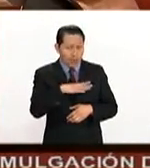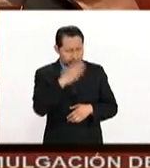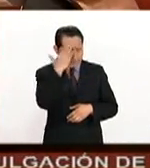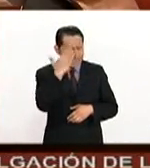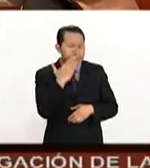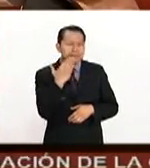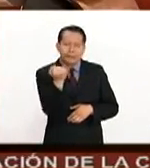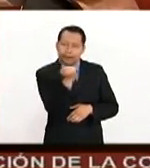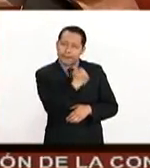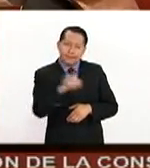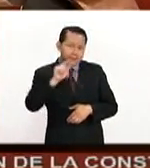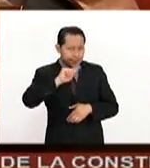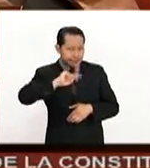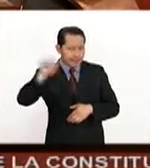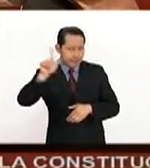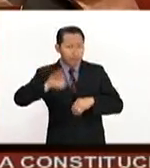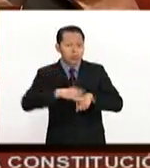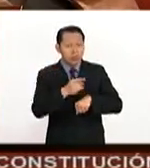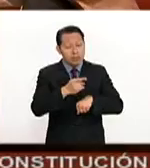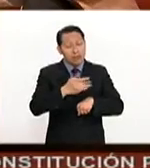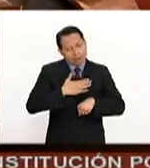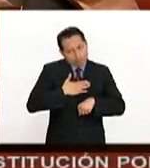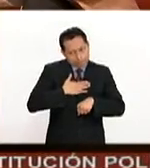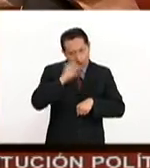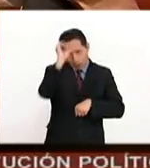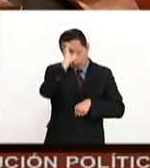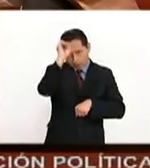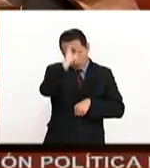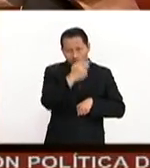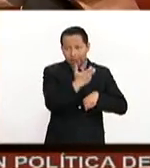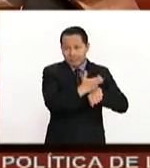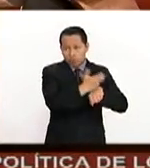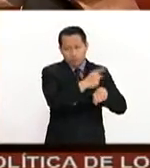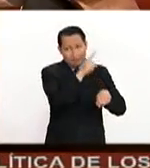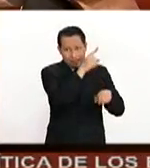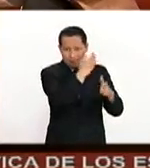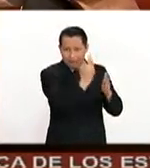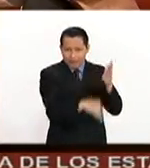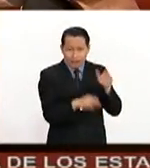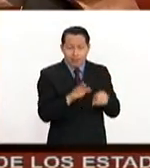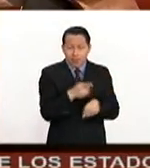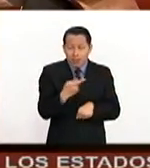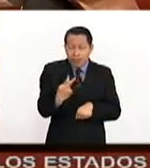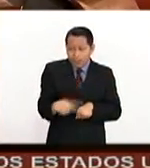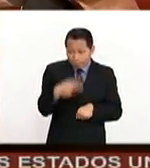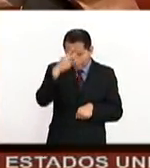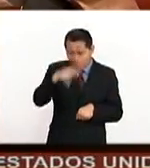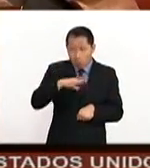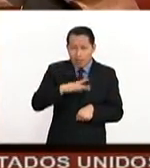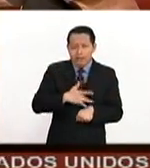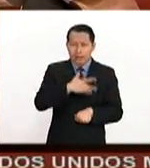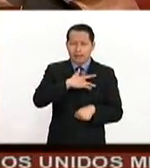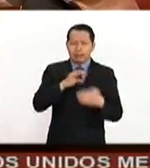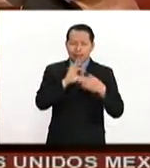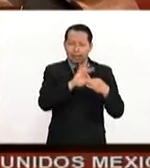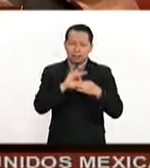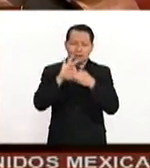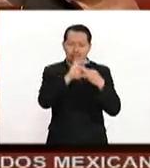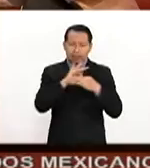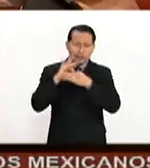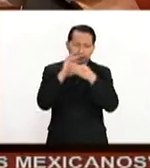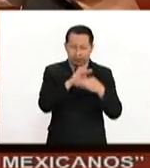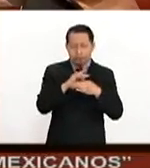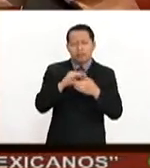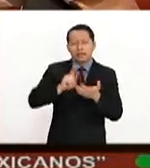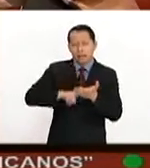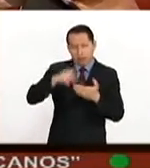falta en la cultura americana desde mi punto de vista y es este espíritu de hermandad y de solidaridad que a veces tenemos los mexicanos,